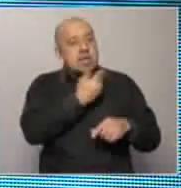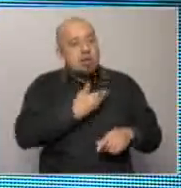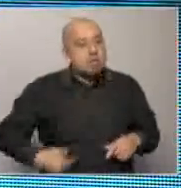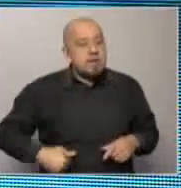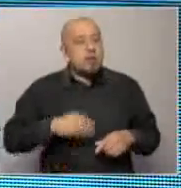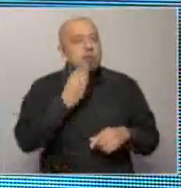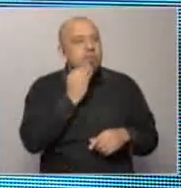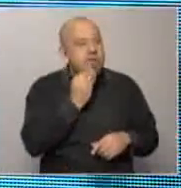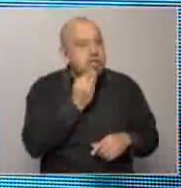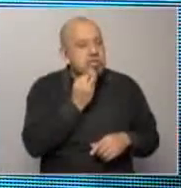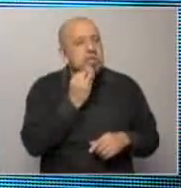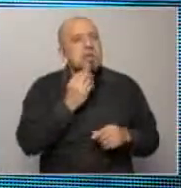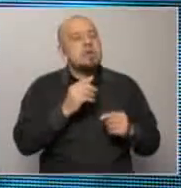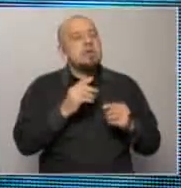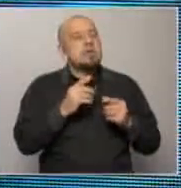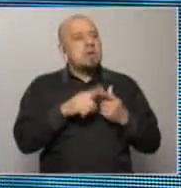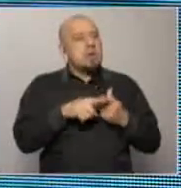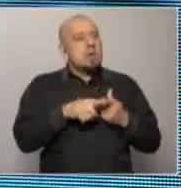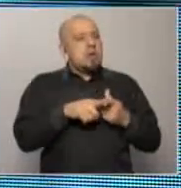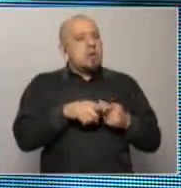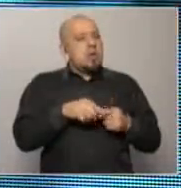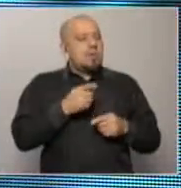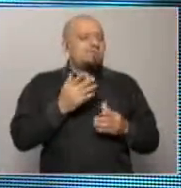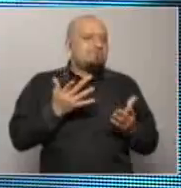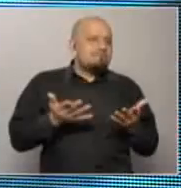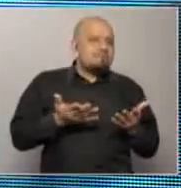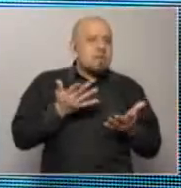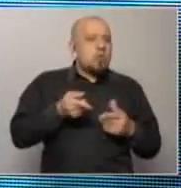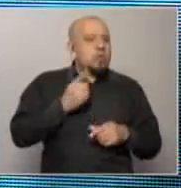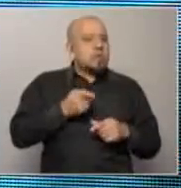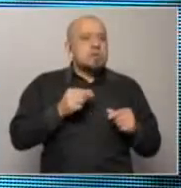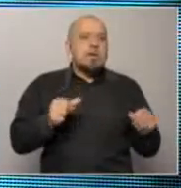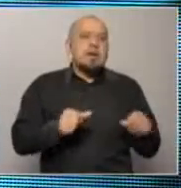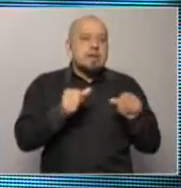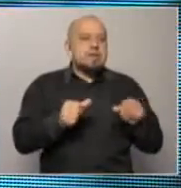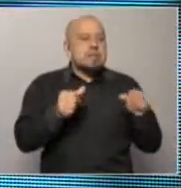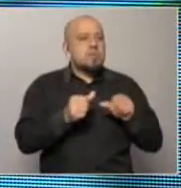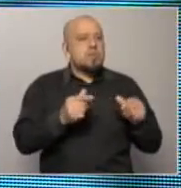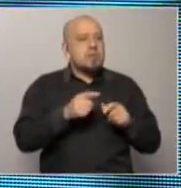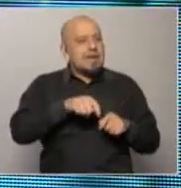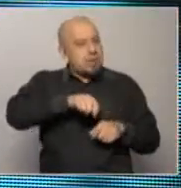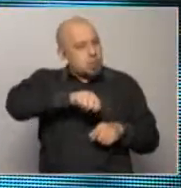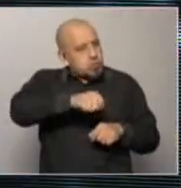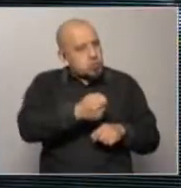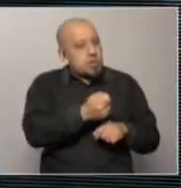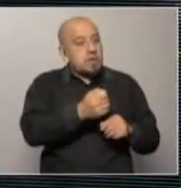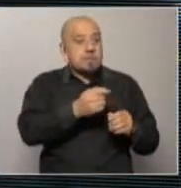vieron obligados al comienzo del periodo a hacer un ajuste, ¿no? A la baja.